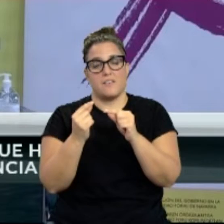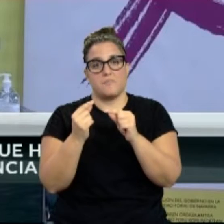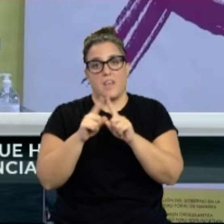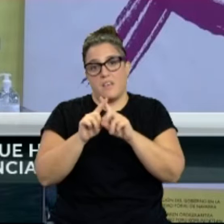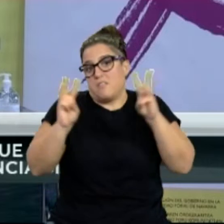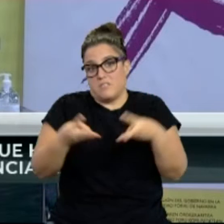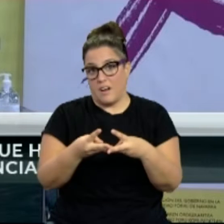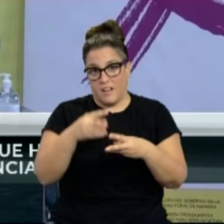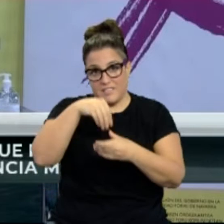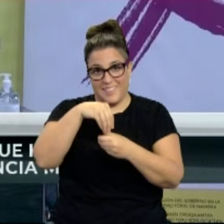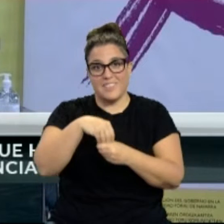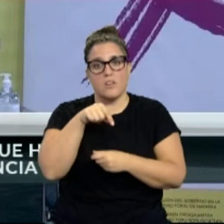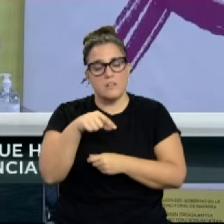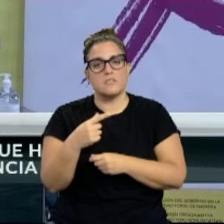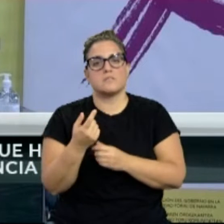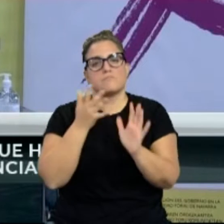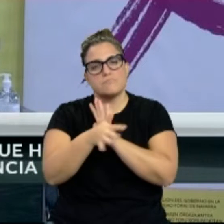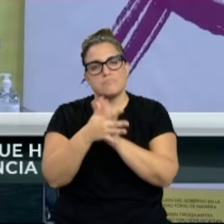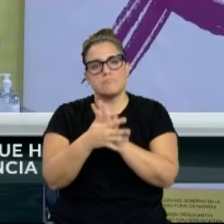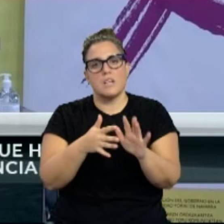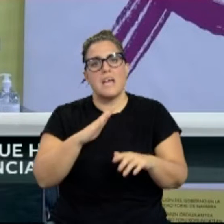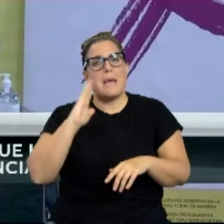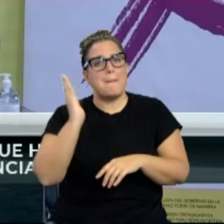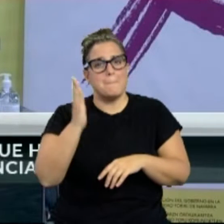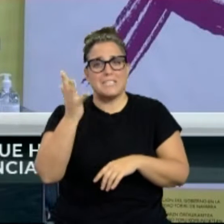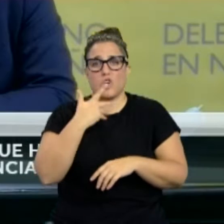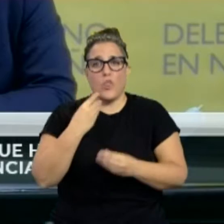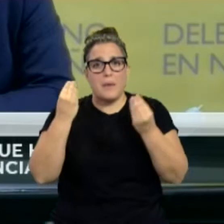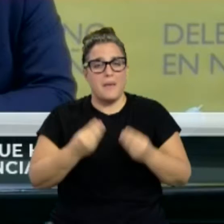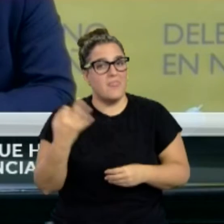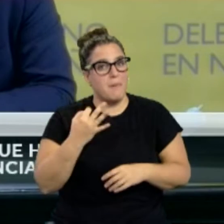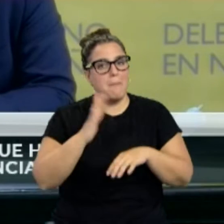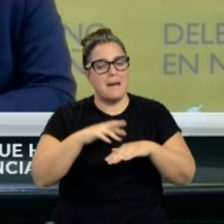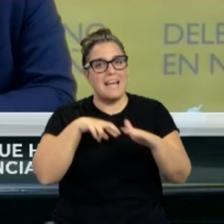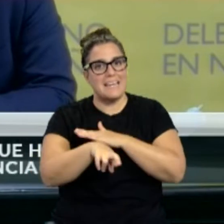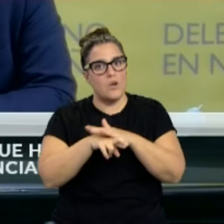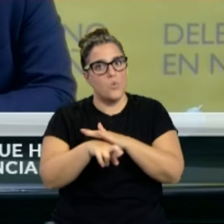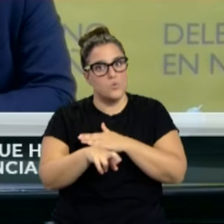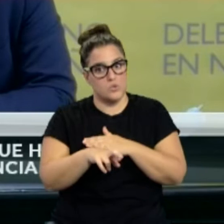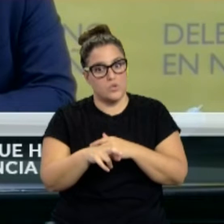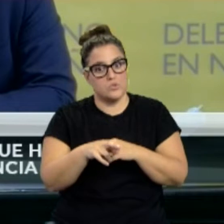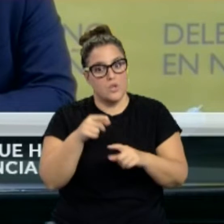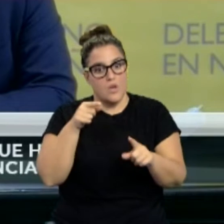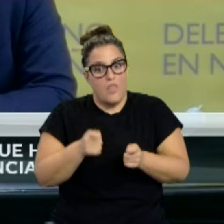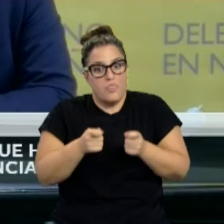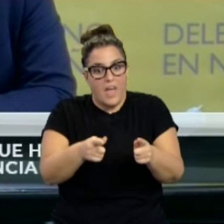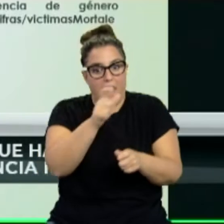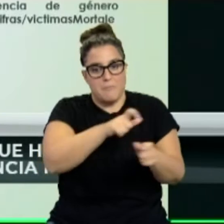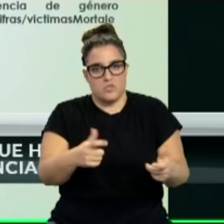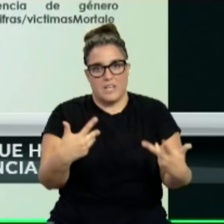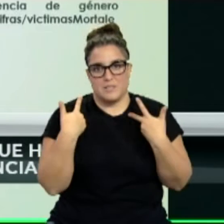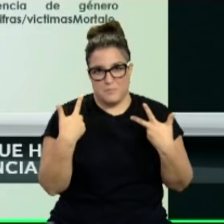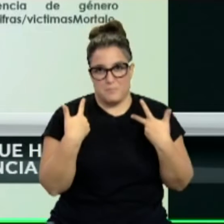necesidad de conocer ese impacto para ofrecer los recursos necesarios a las víctimas de violencia de género. Que durante el confinamiento se vieron además